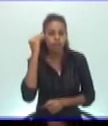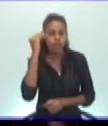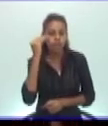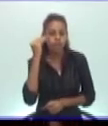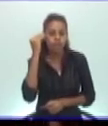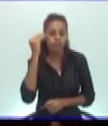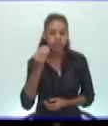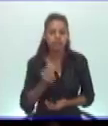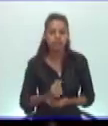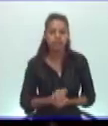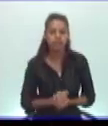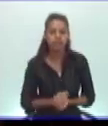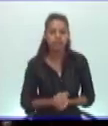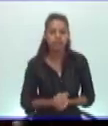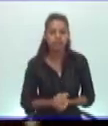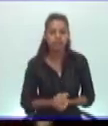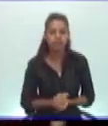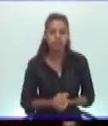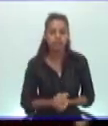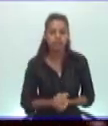vendrá?